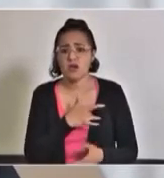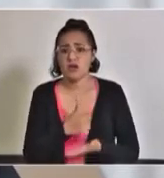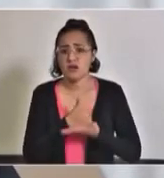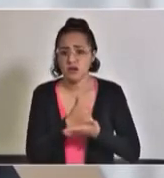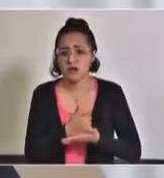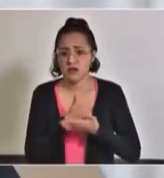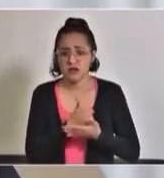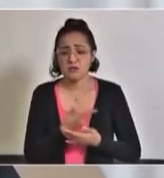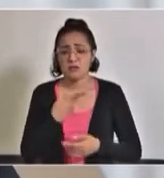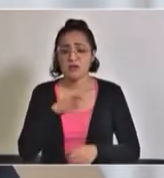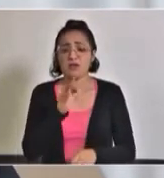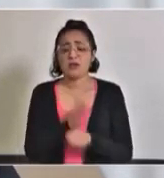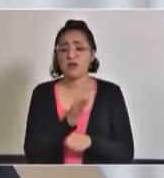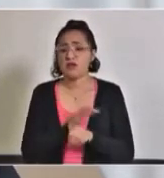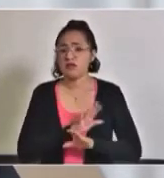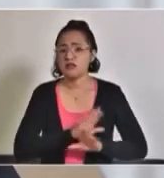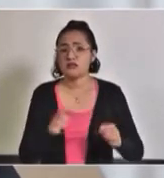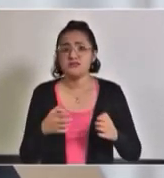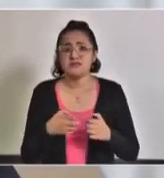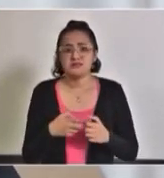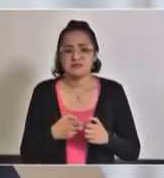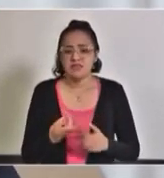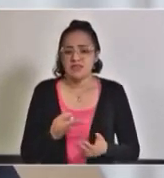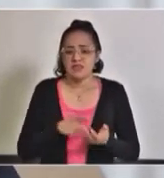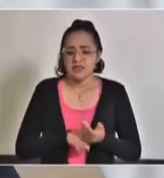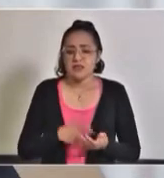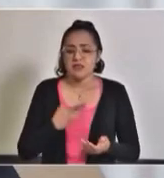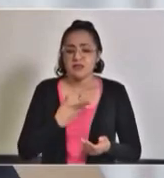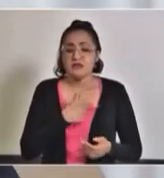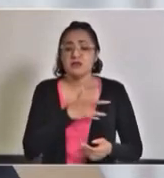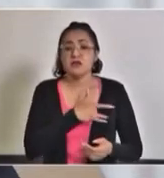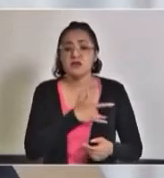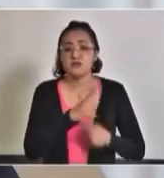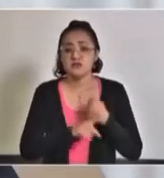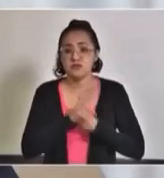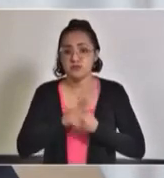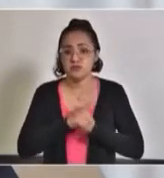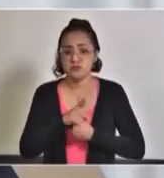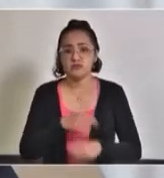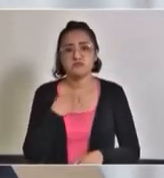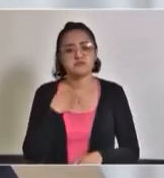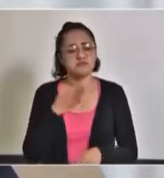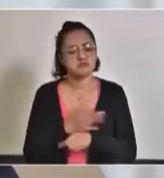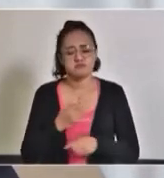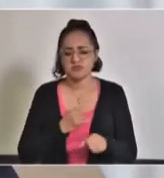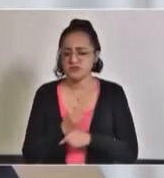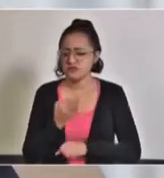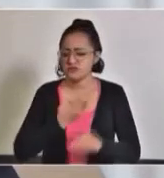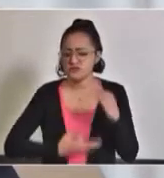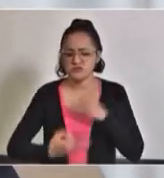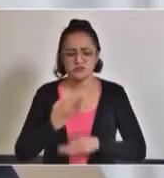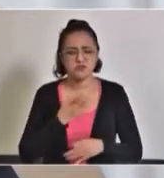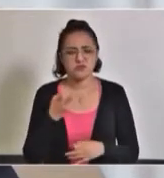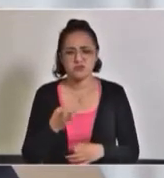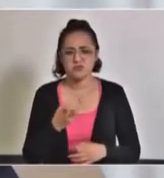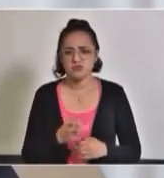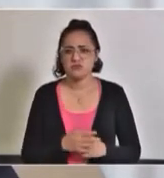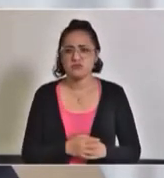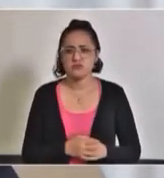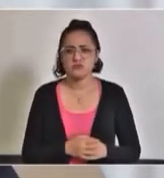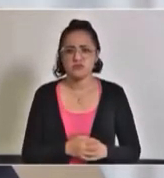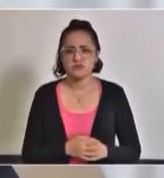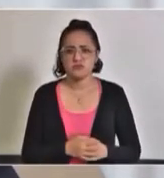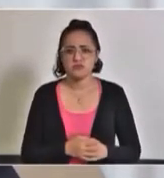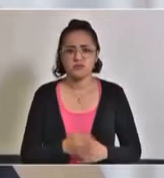pero ya la sacaron de la crisis, ya la sacaron de la crisis y estamos investigando todo, todo,